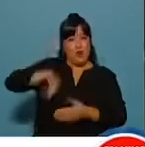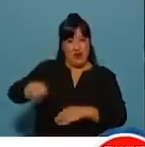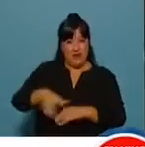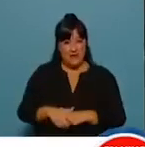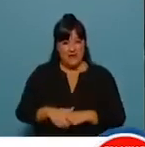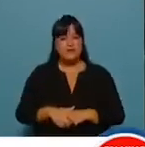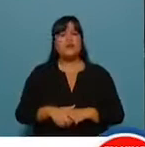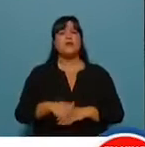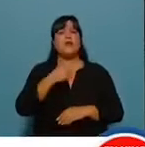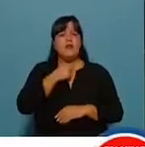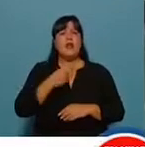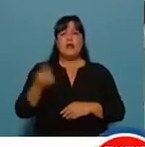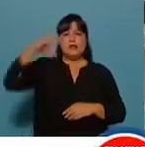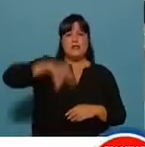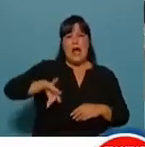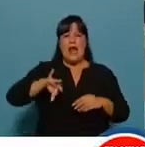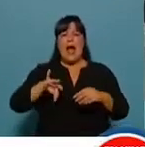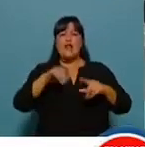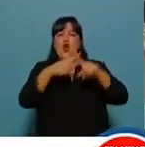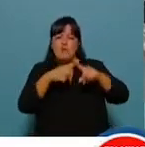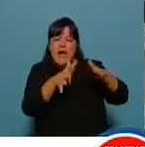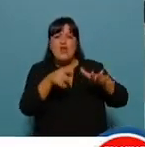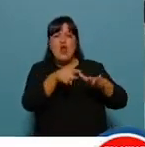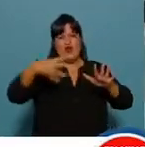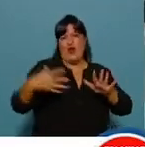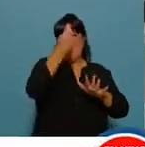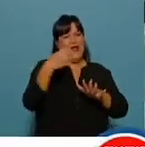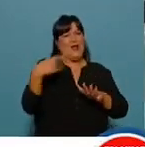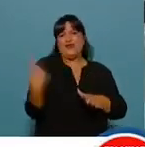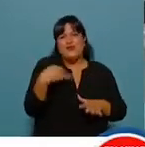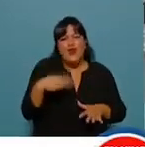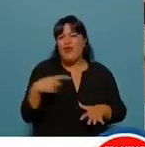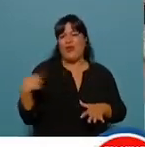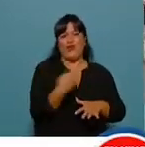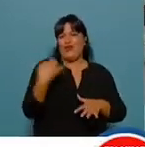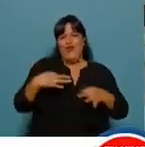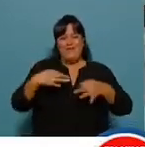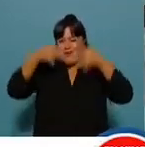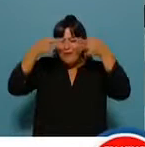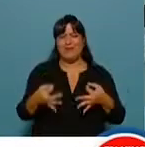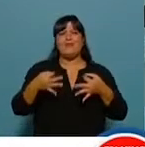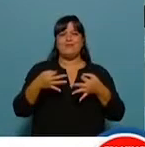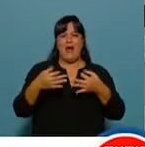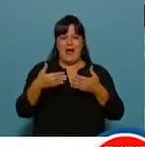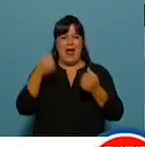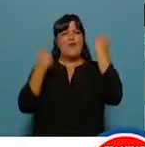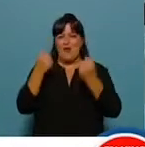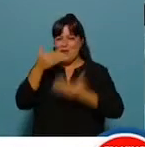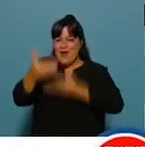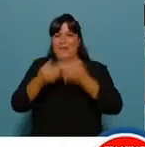Recuperar el salario medio en la Argentina es un desafío que debemos asumir en este tiempo de recuperación económica.